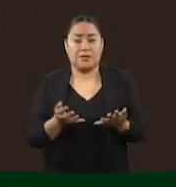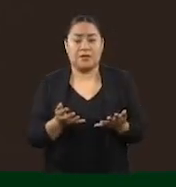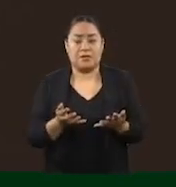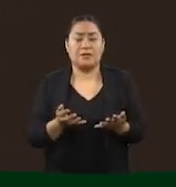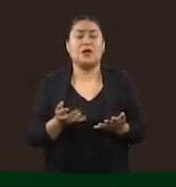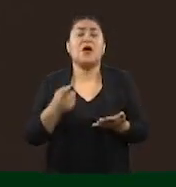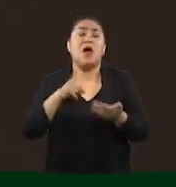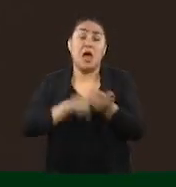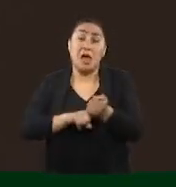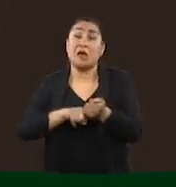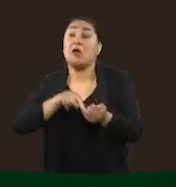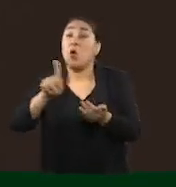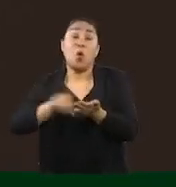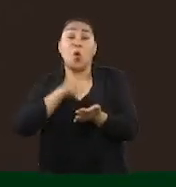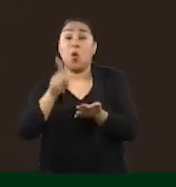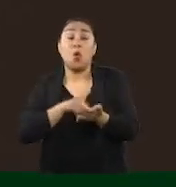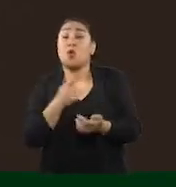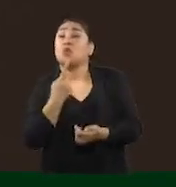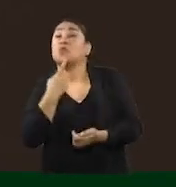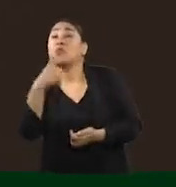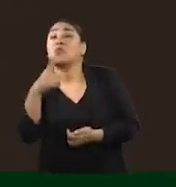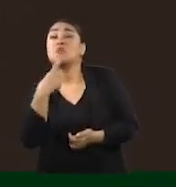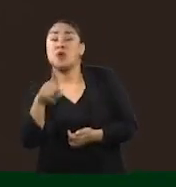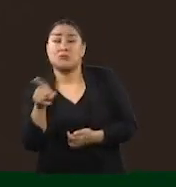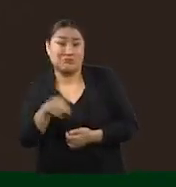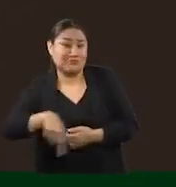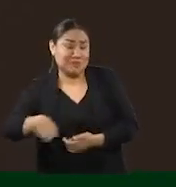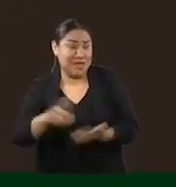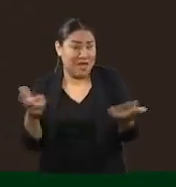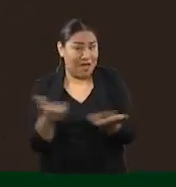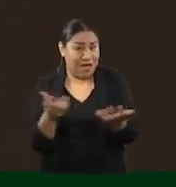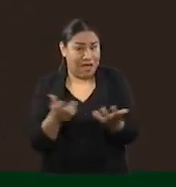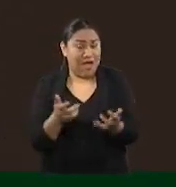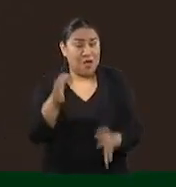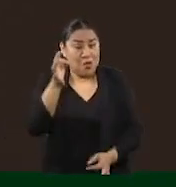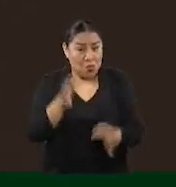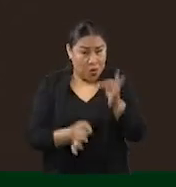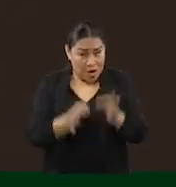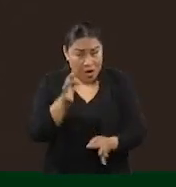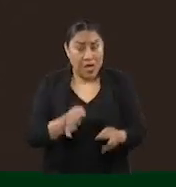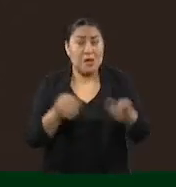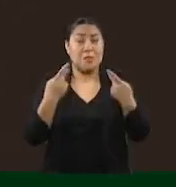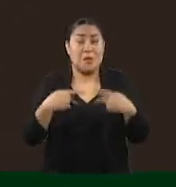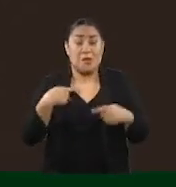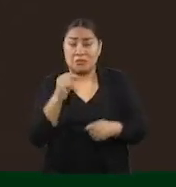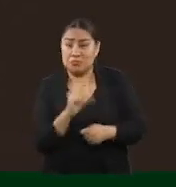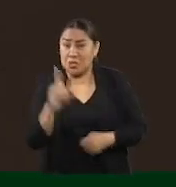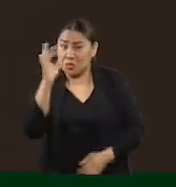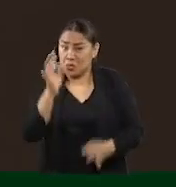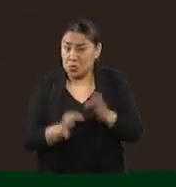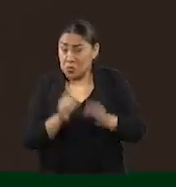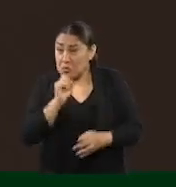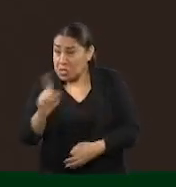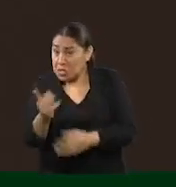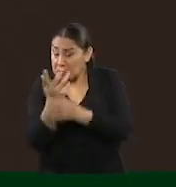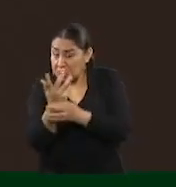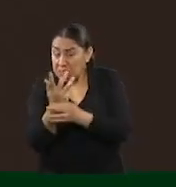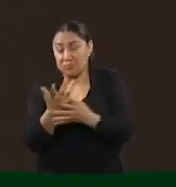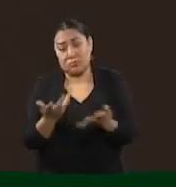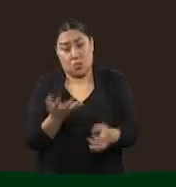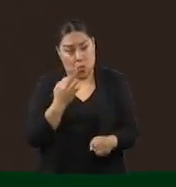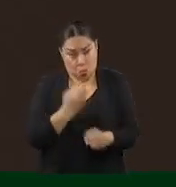de amparos promovida por los propios jueces y magistrados, en donde hoy en día